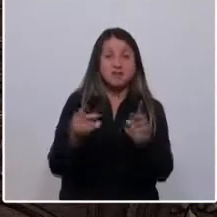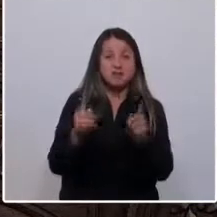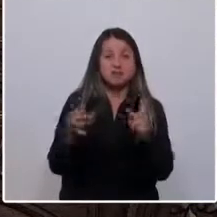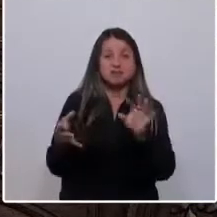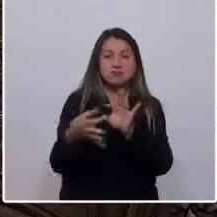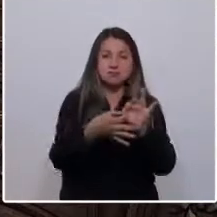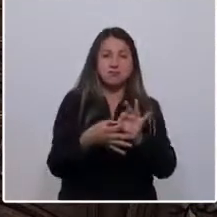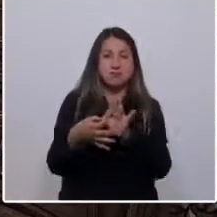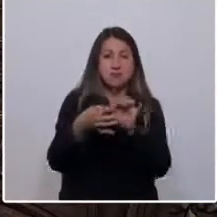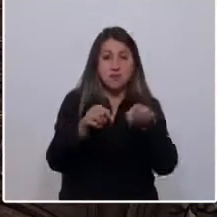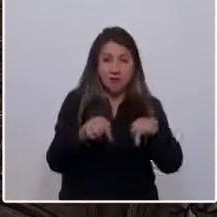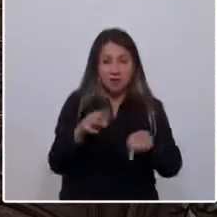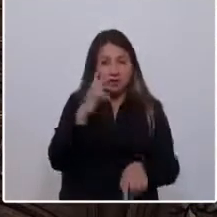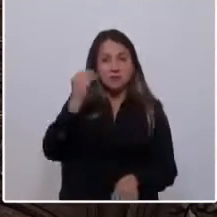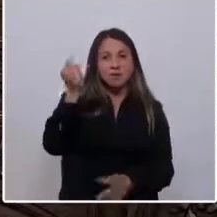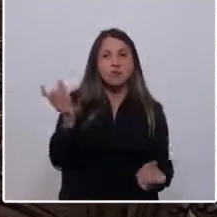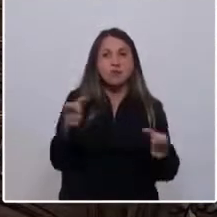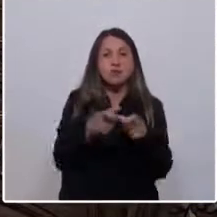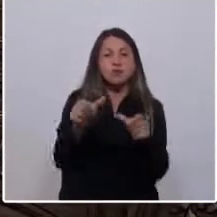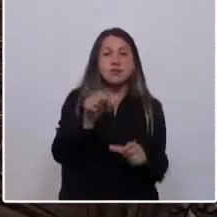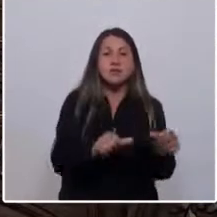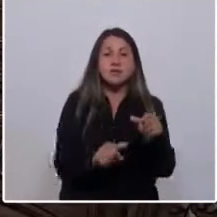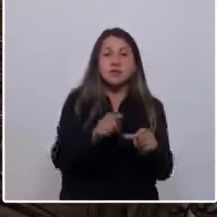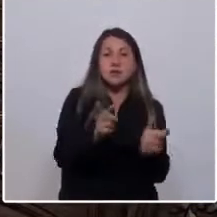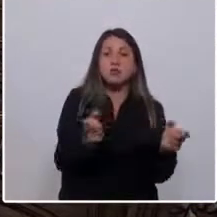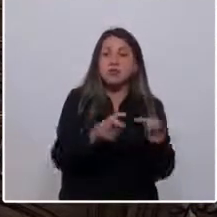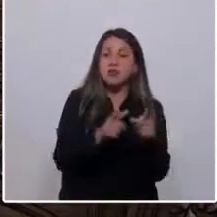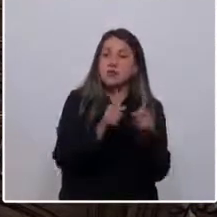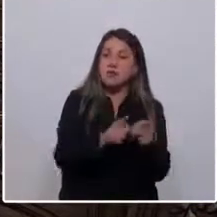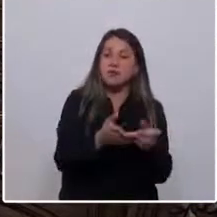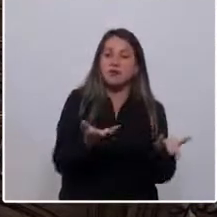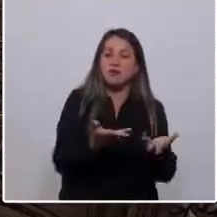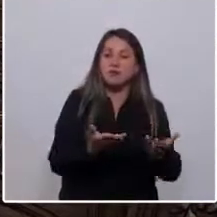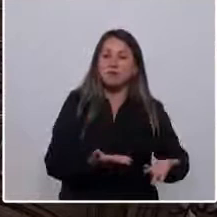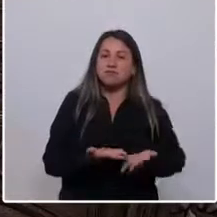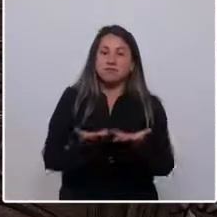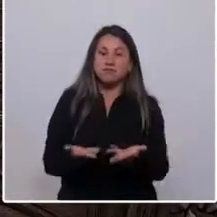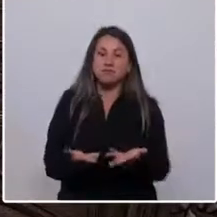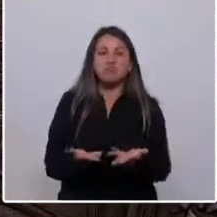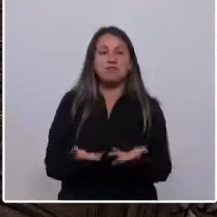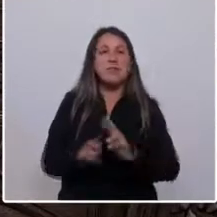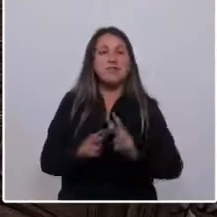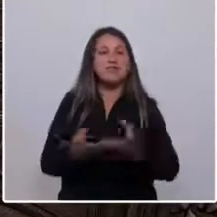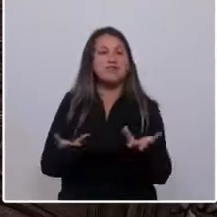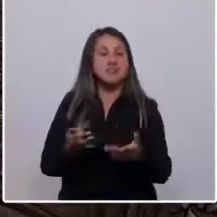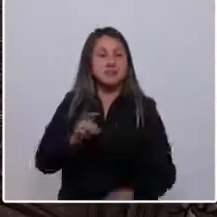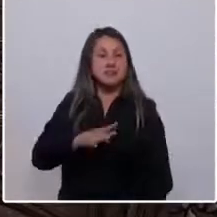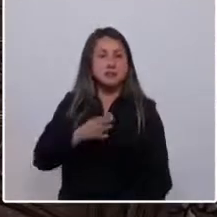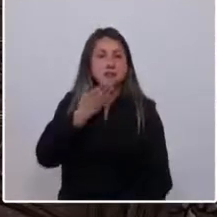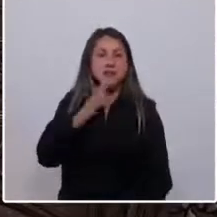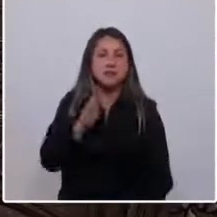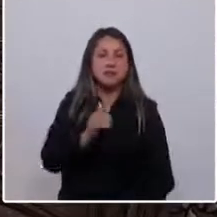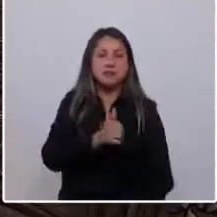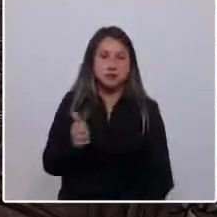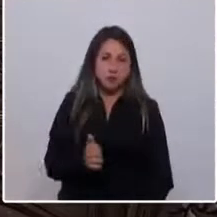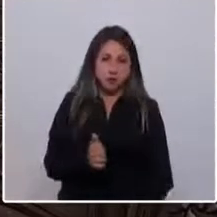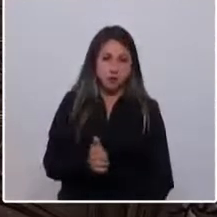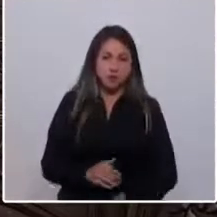Acá se creó una comisión de ciencias, esa comisión tiene que estar al servicio de poder hacer el Chile mejor para todos.